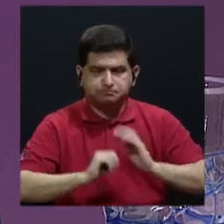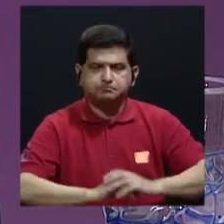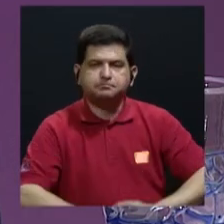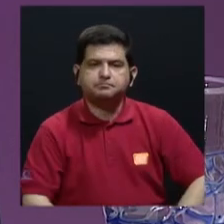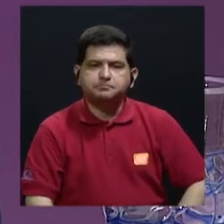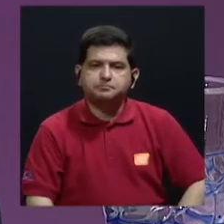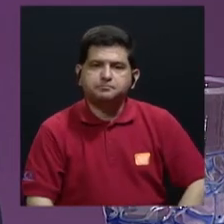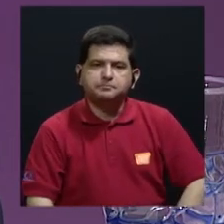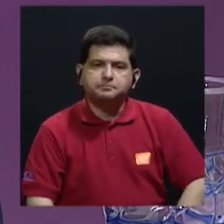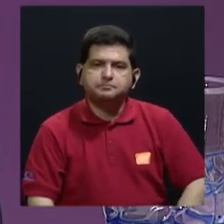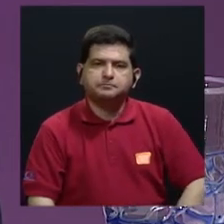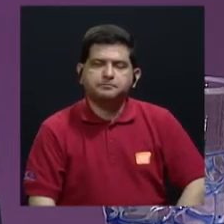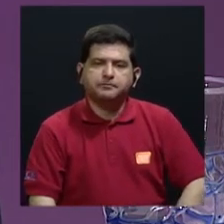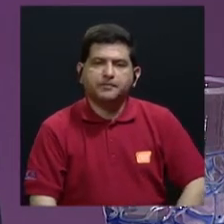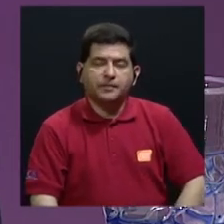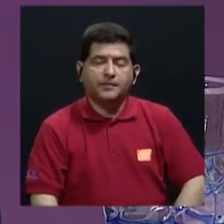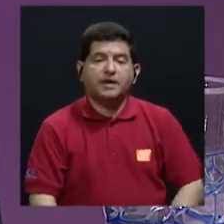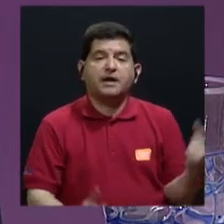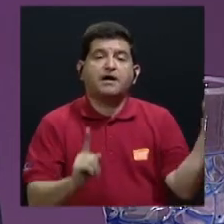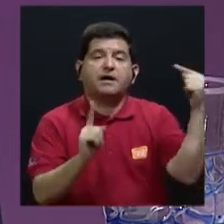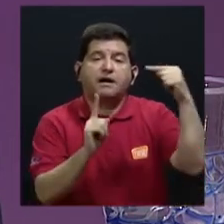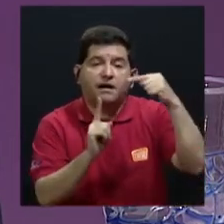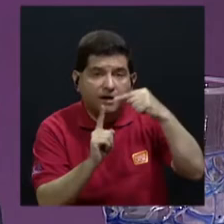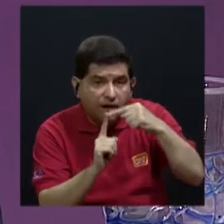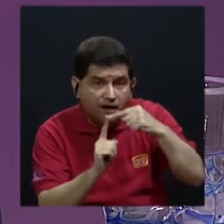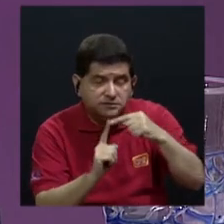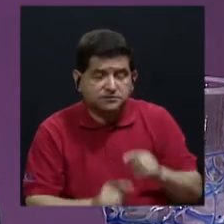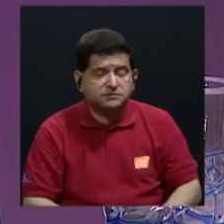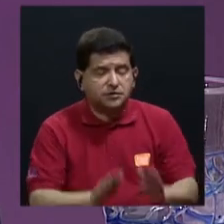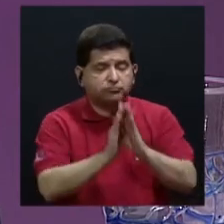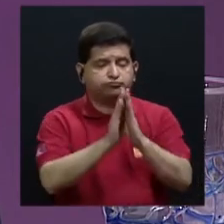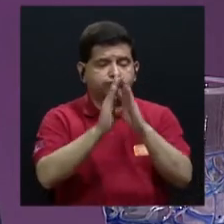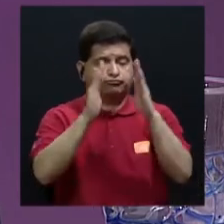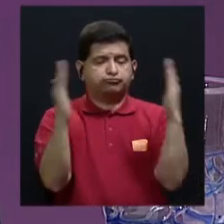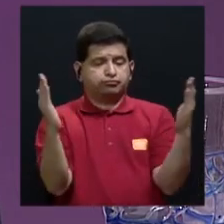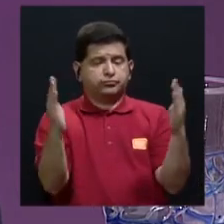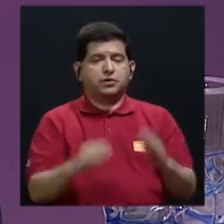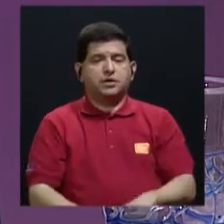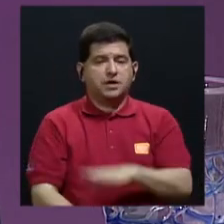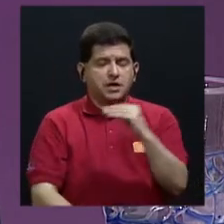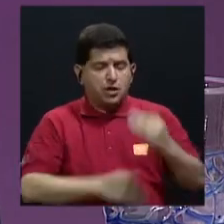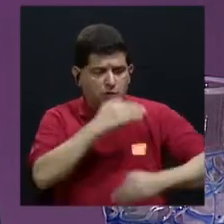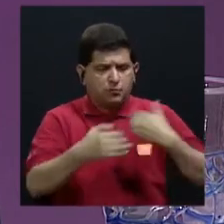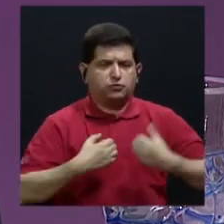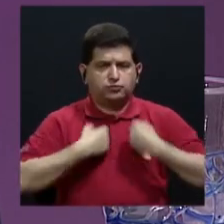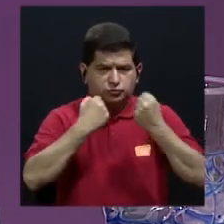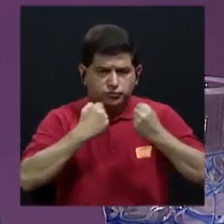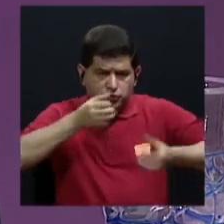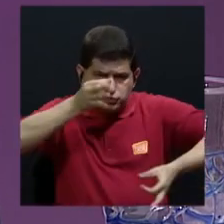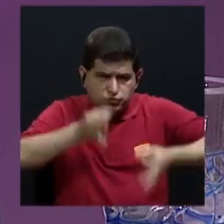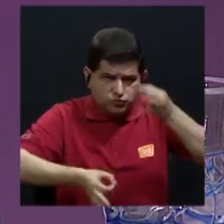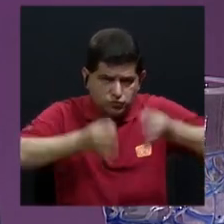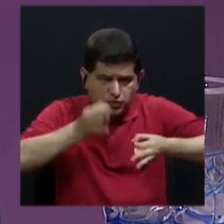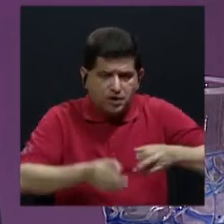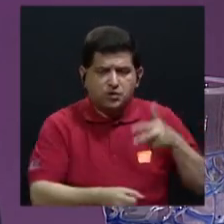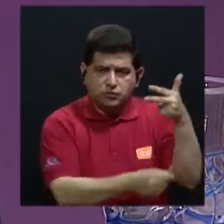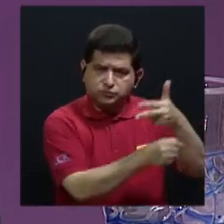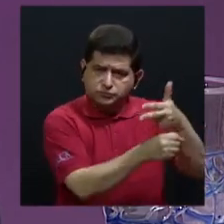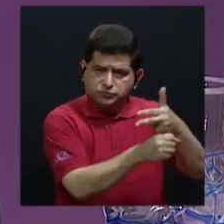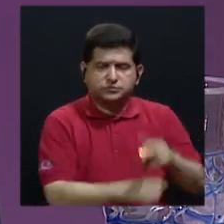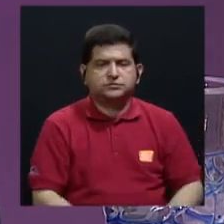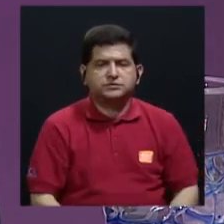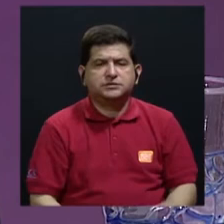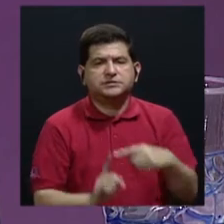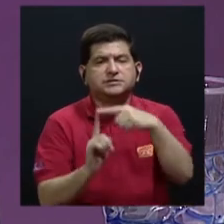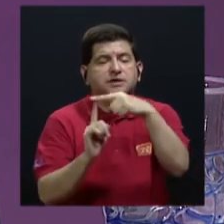Y es hasta esta apertura o este fortalecimiento de la justicia en Guatemala a